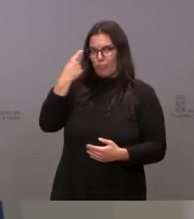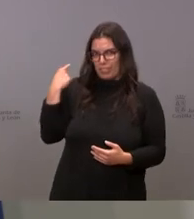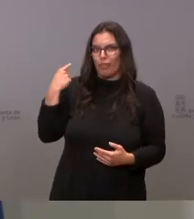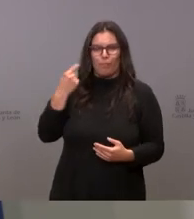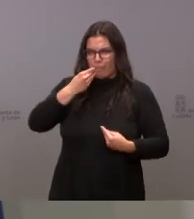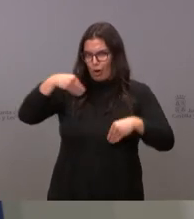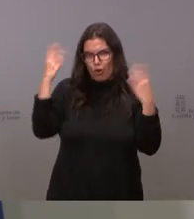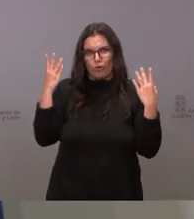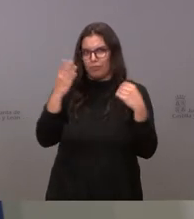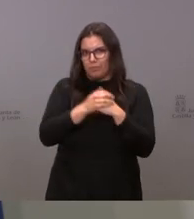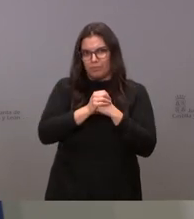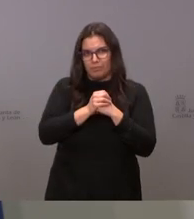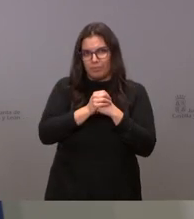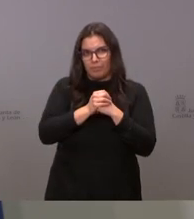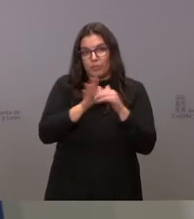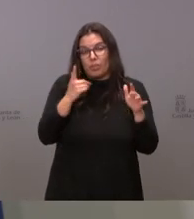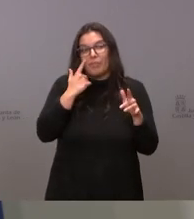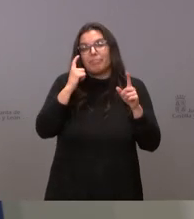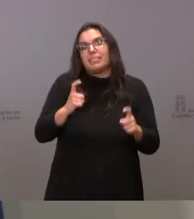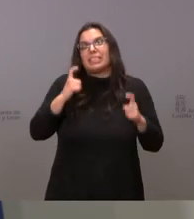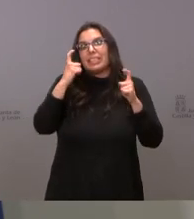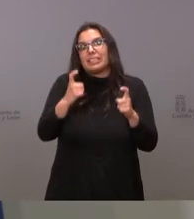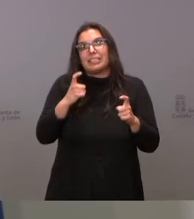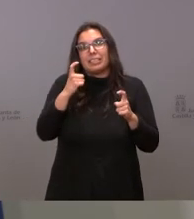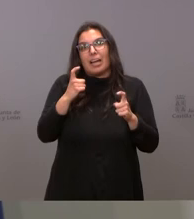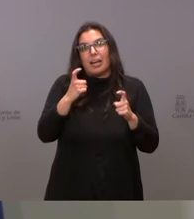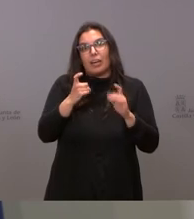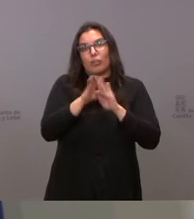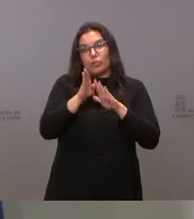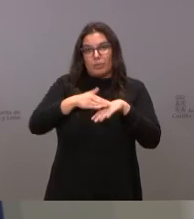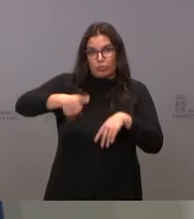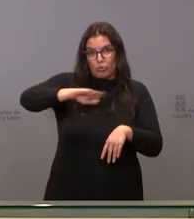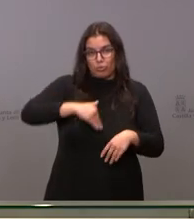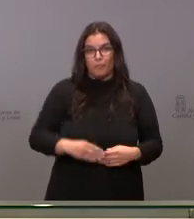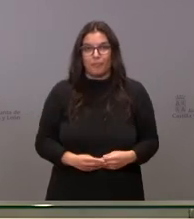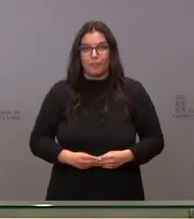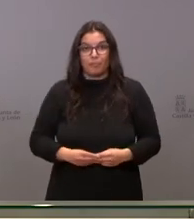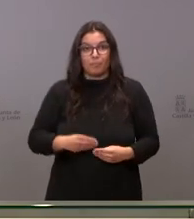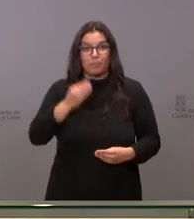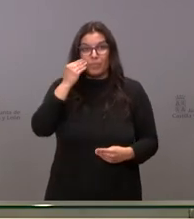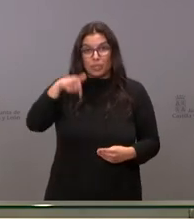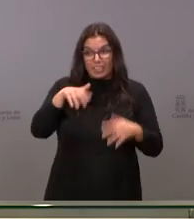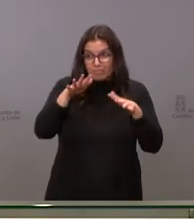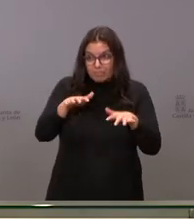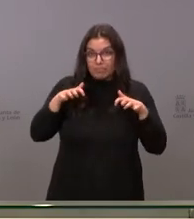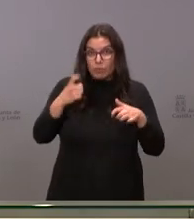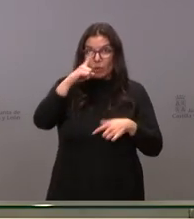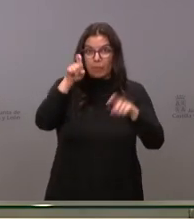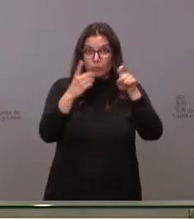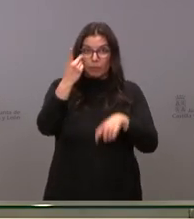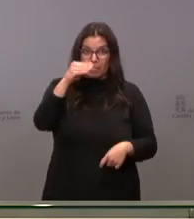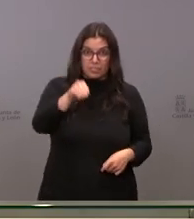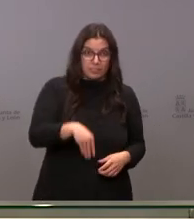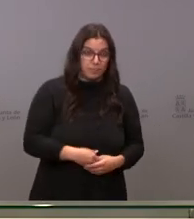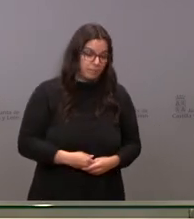dos años y vamos a intentar que sea así para todos. Creo que en la sala había una pregunta más